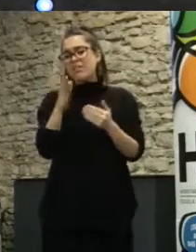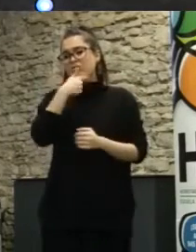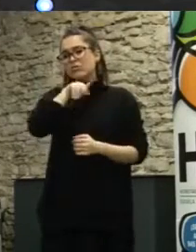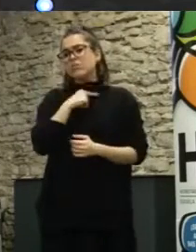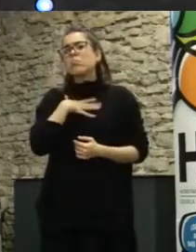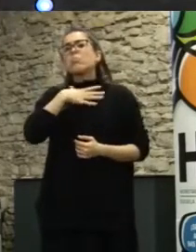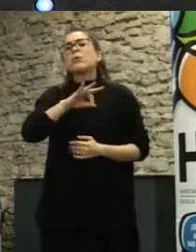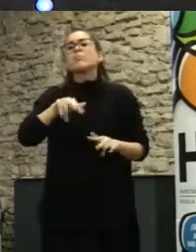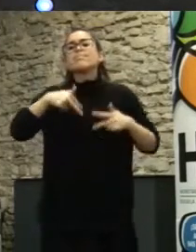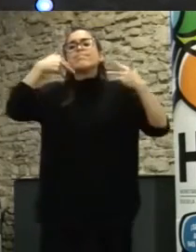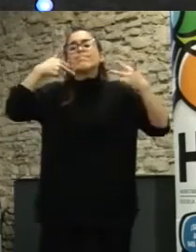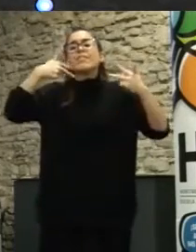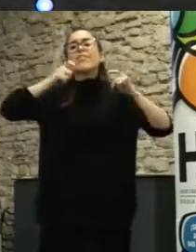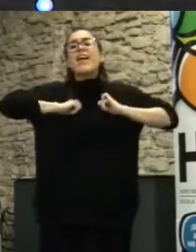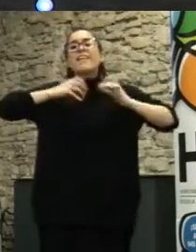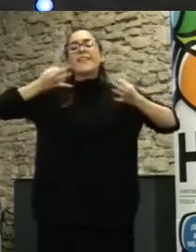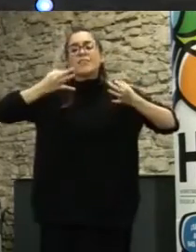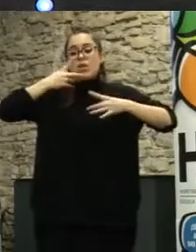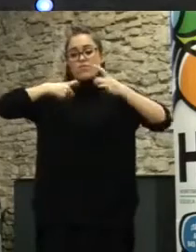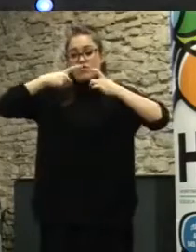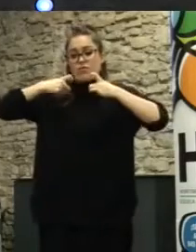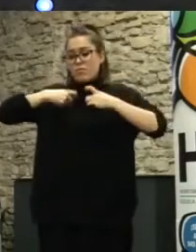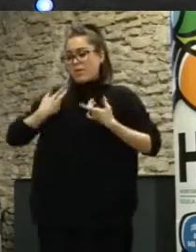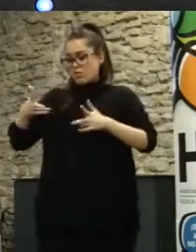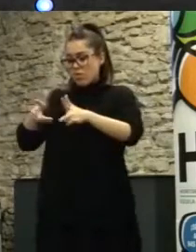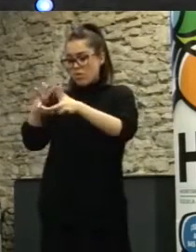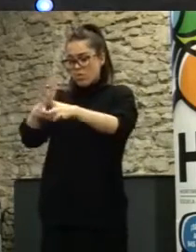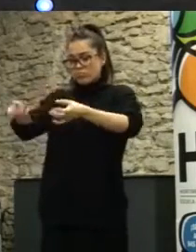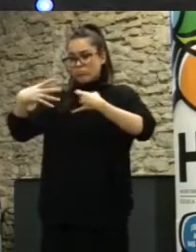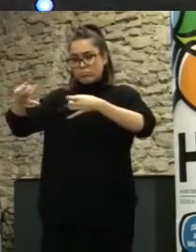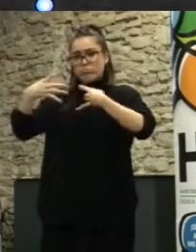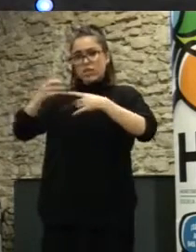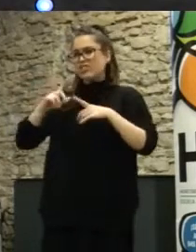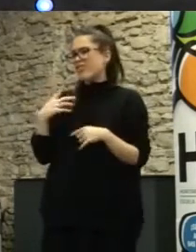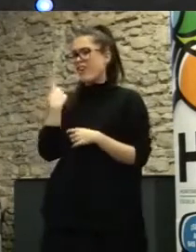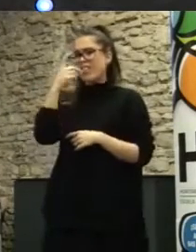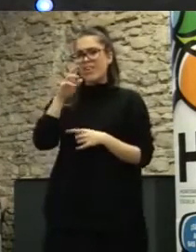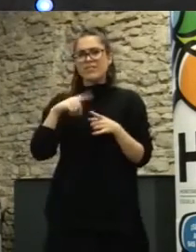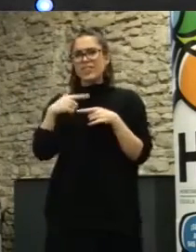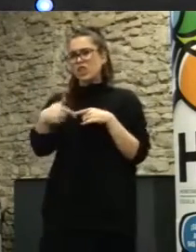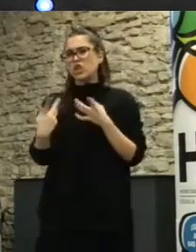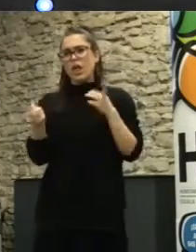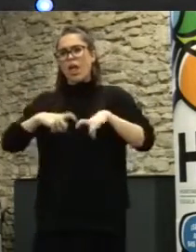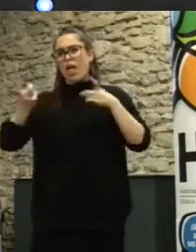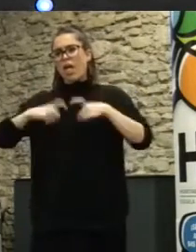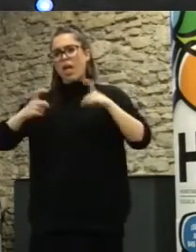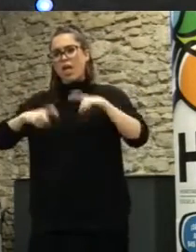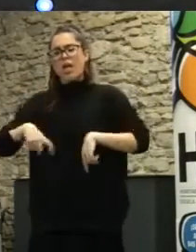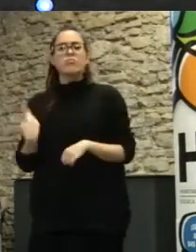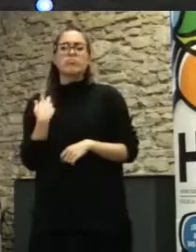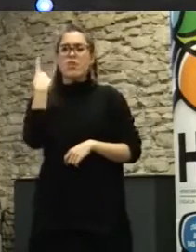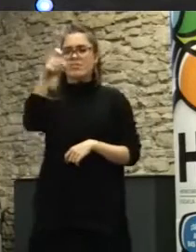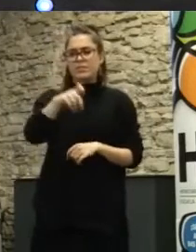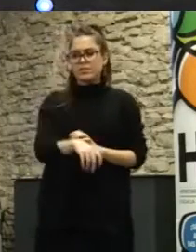bueno pues recibir información de los ciudadanos sin tener que reunirles todos los días en una sala y cansarles con ello